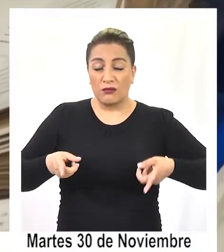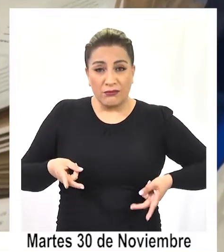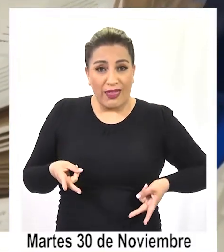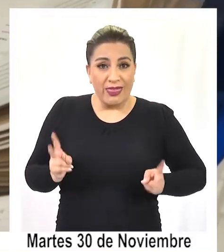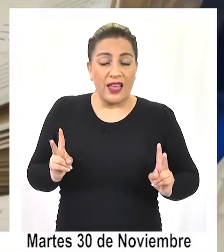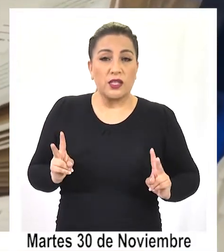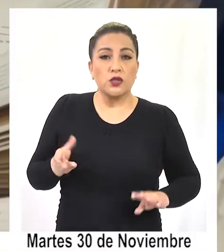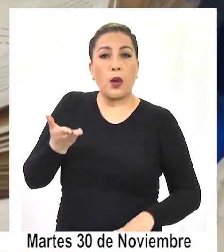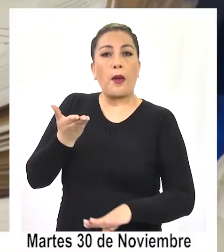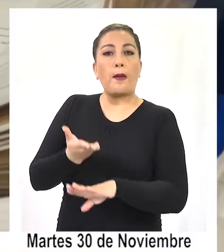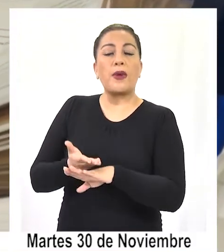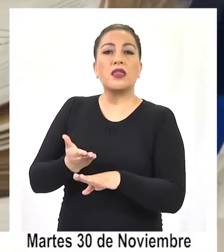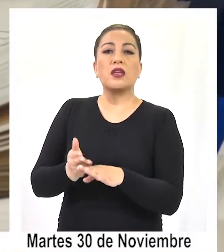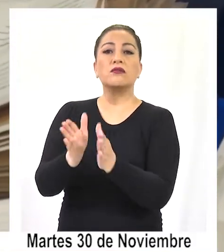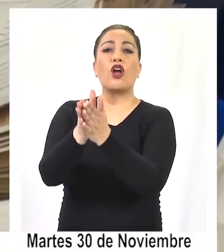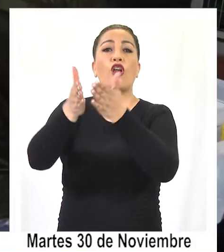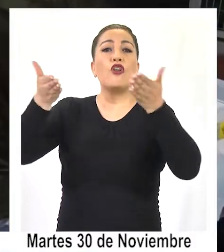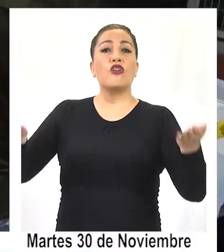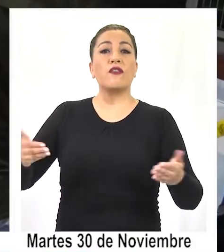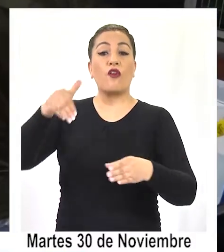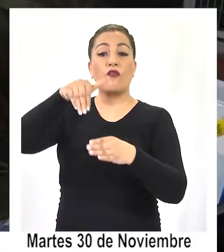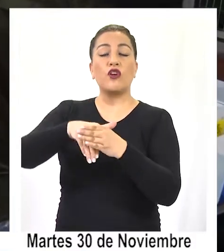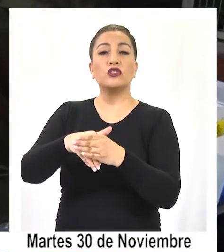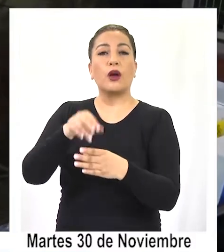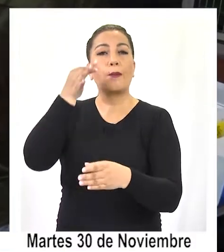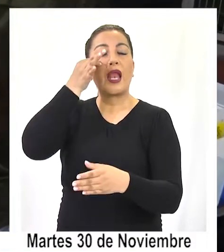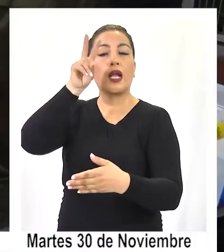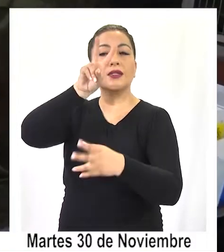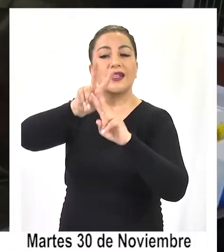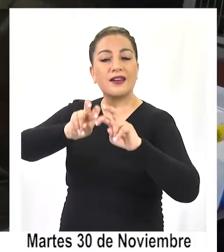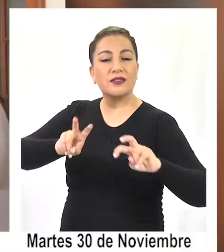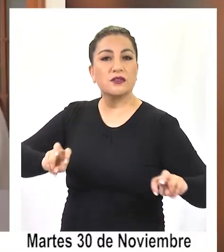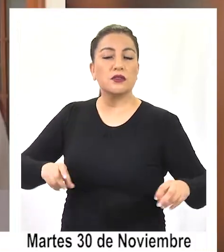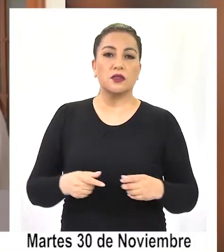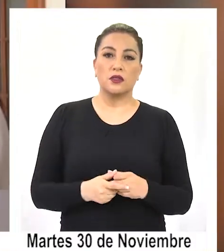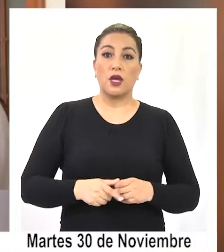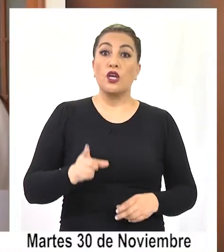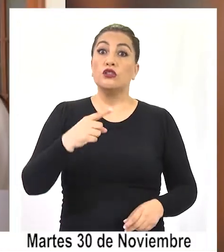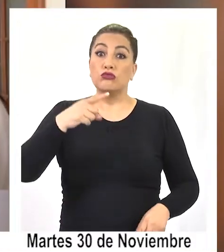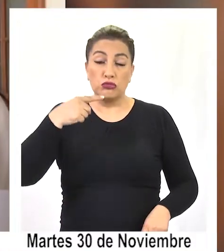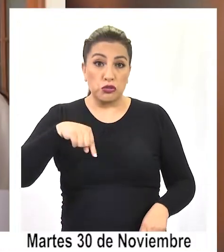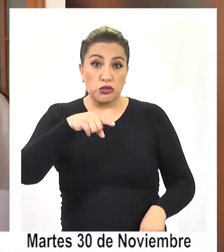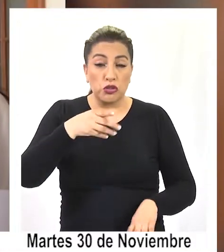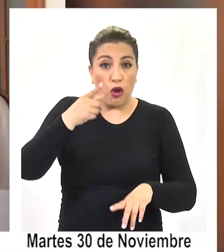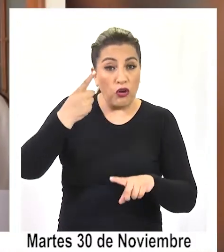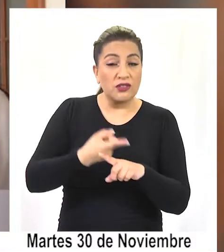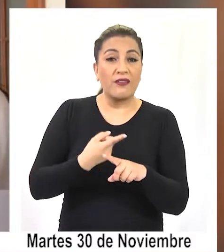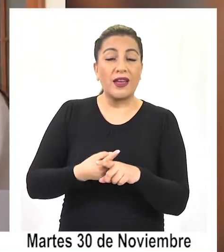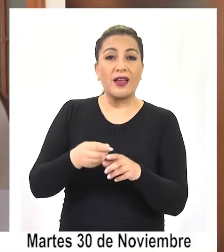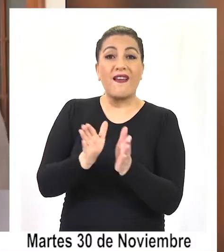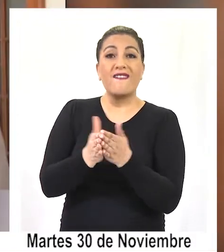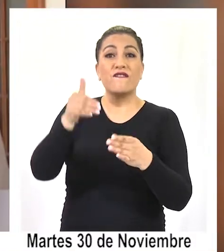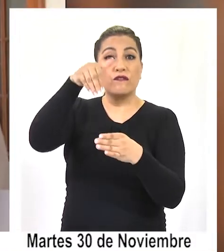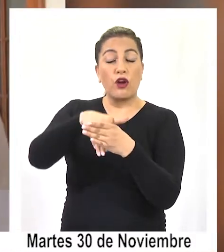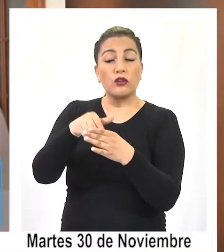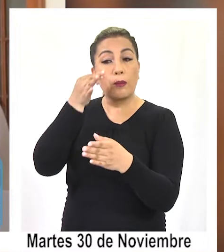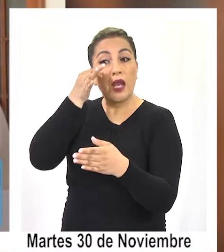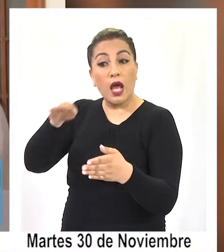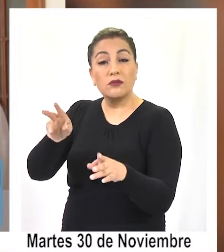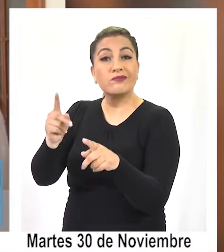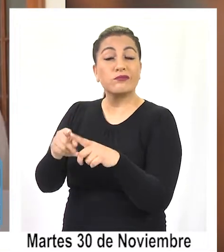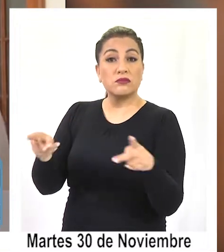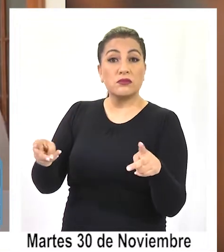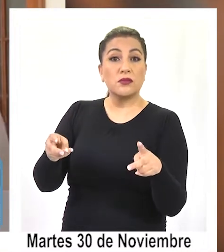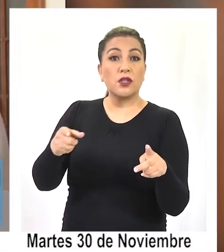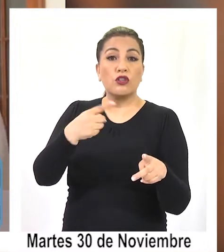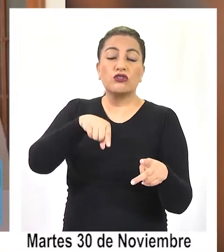a pedir una revisión de los votos. Si hay que hacer un recuento no tenemos problema porque tenemos la certeza de que este triunfo, aunque